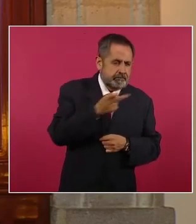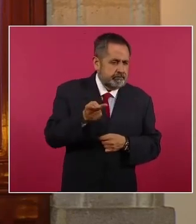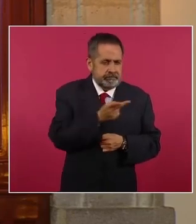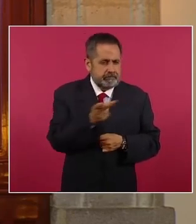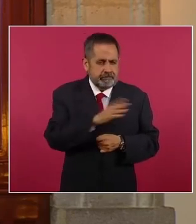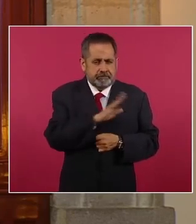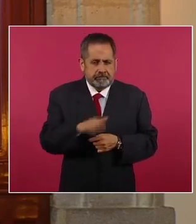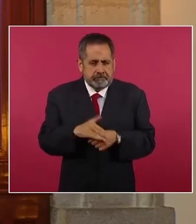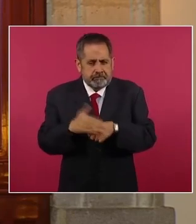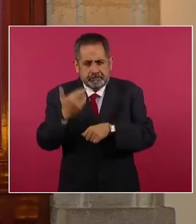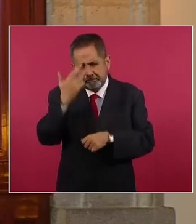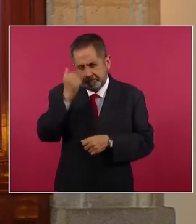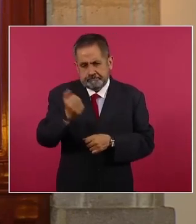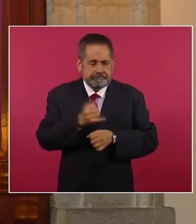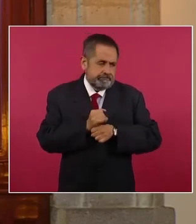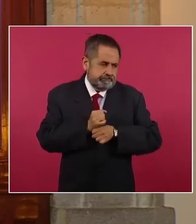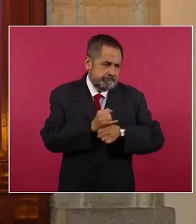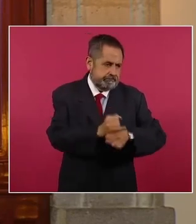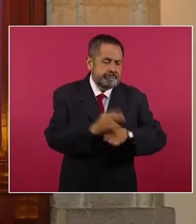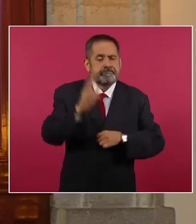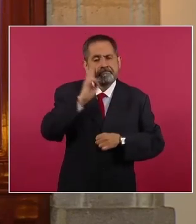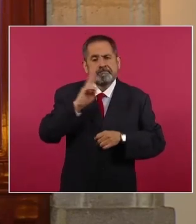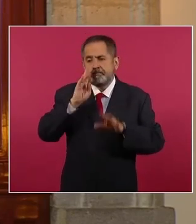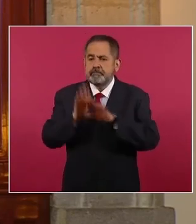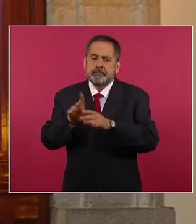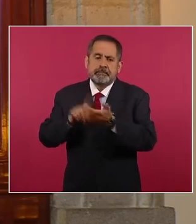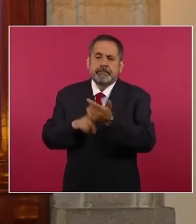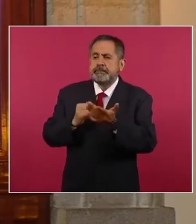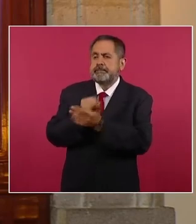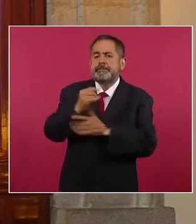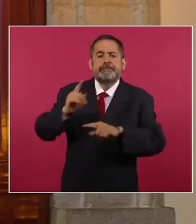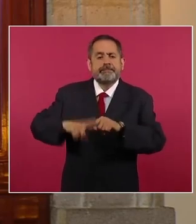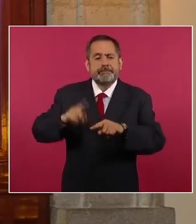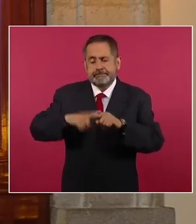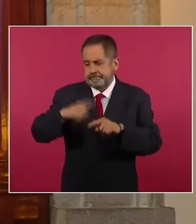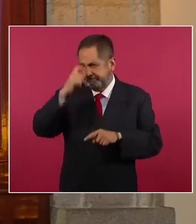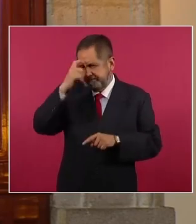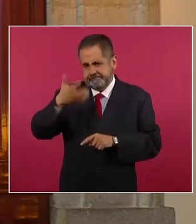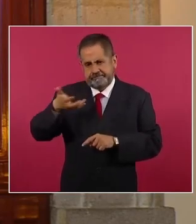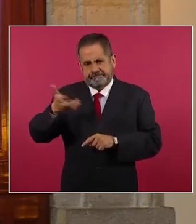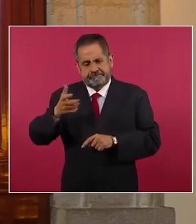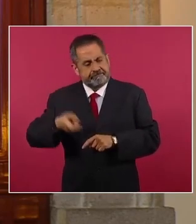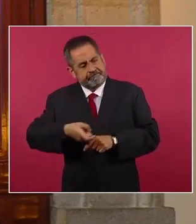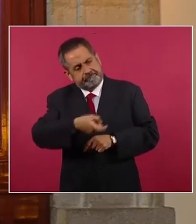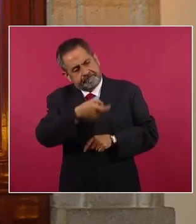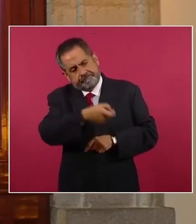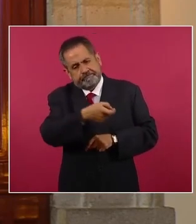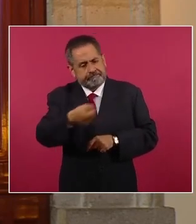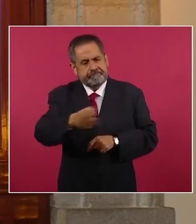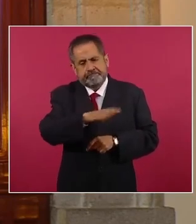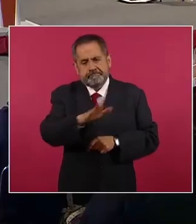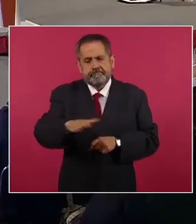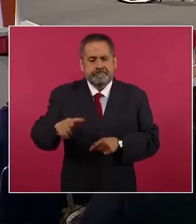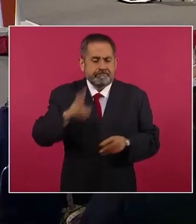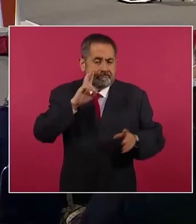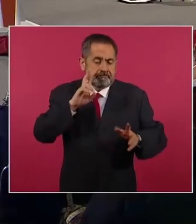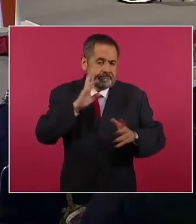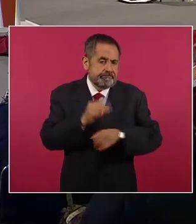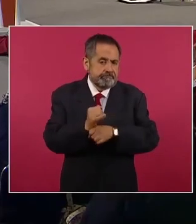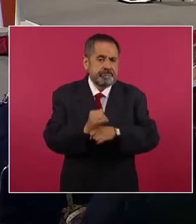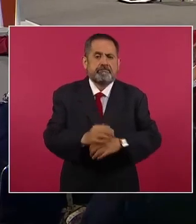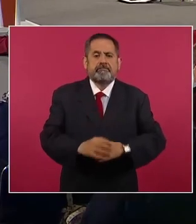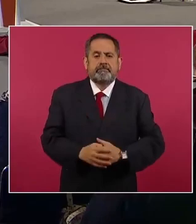en las investigaciones para poder determinar los presuntos autores intelectuales y materiales de este hecho delictivo.